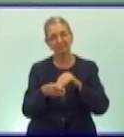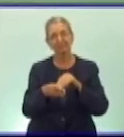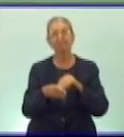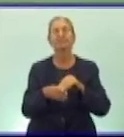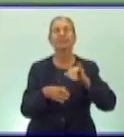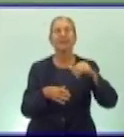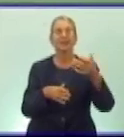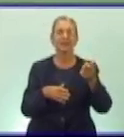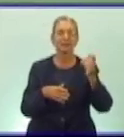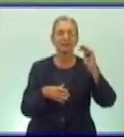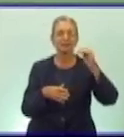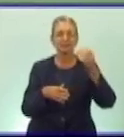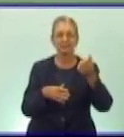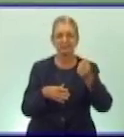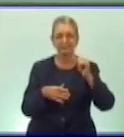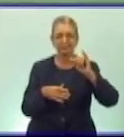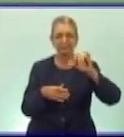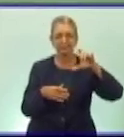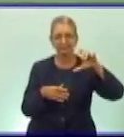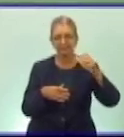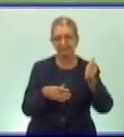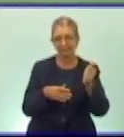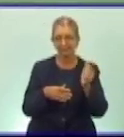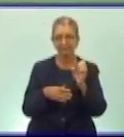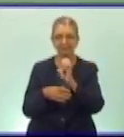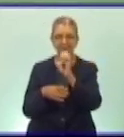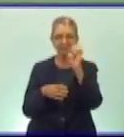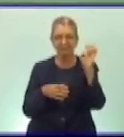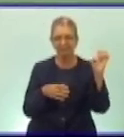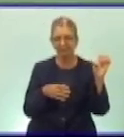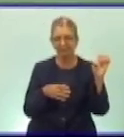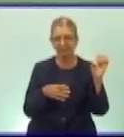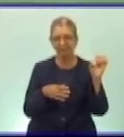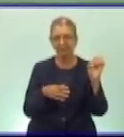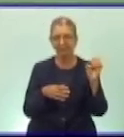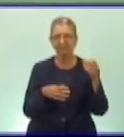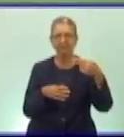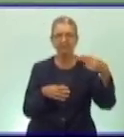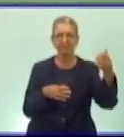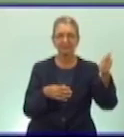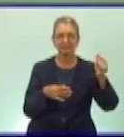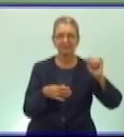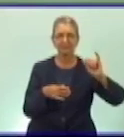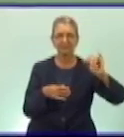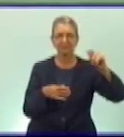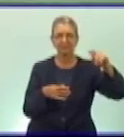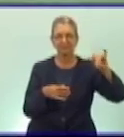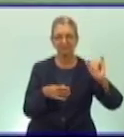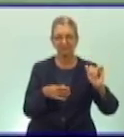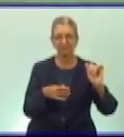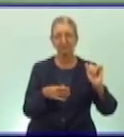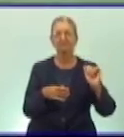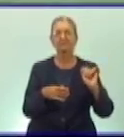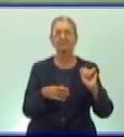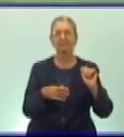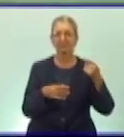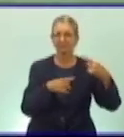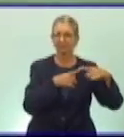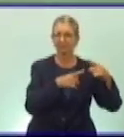en el este se encuentra Haití y Santo Domingo República Dominicana